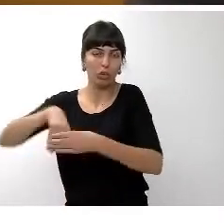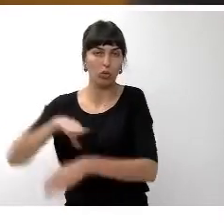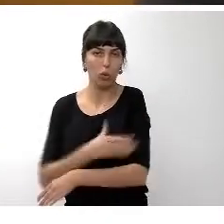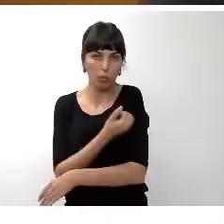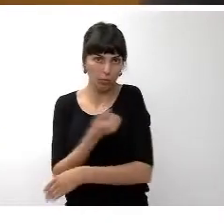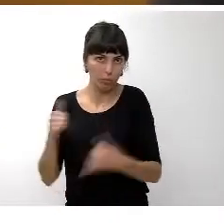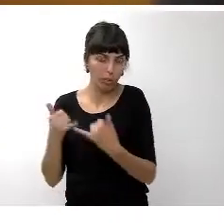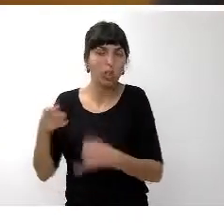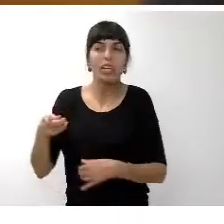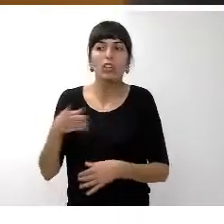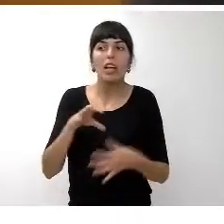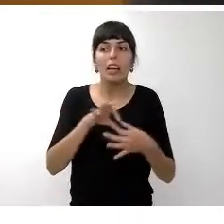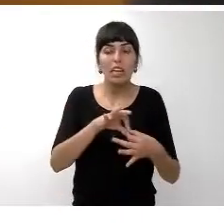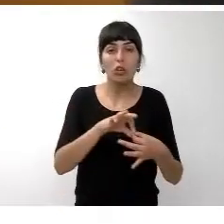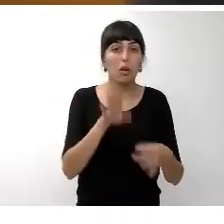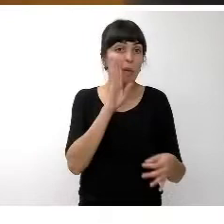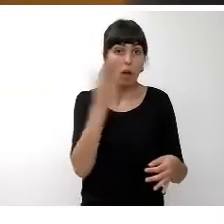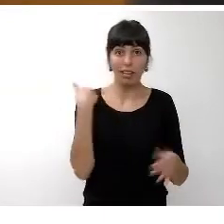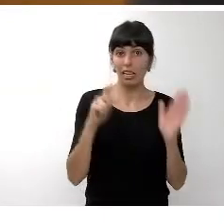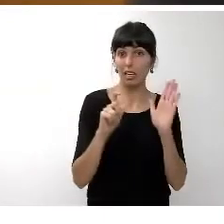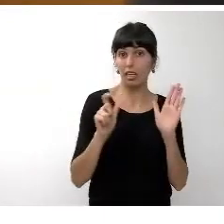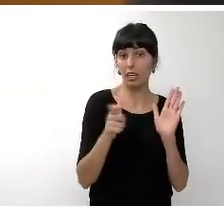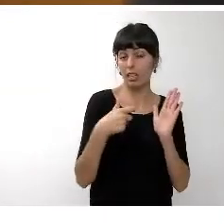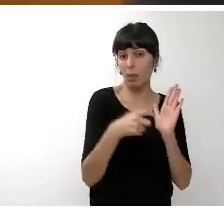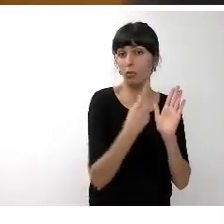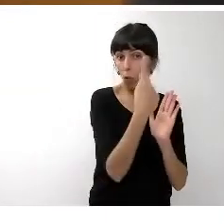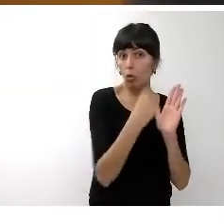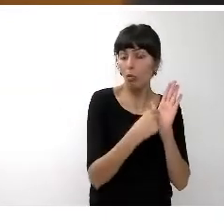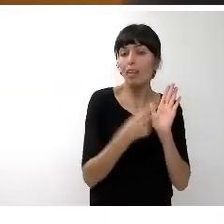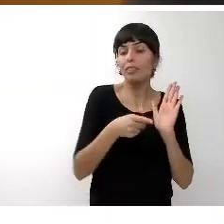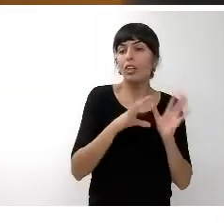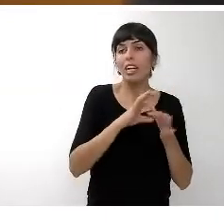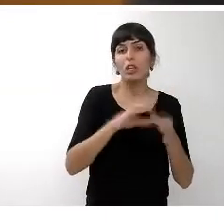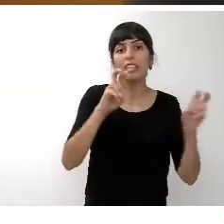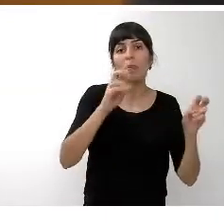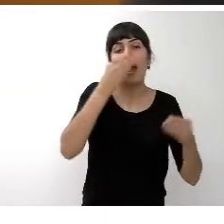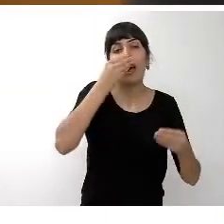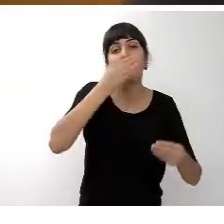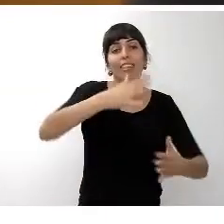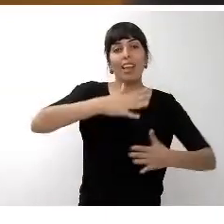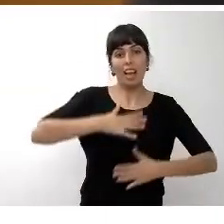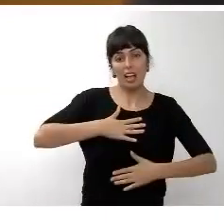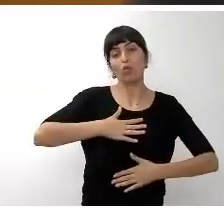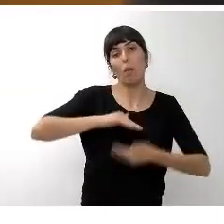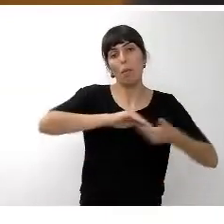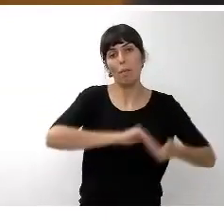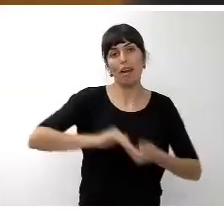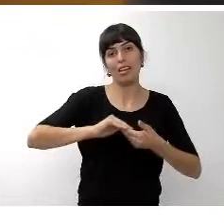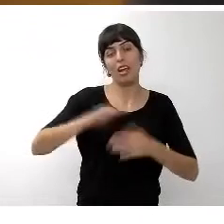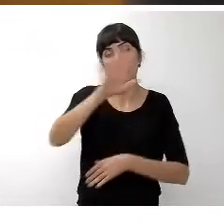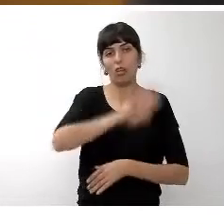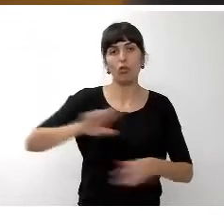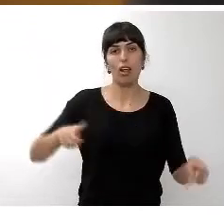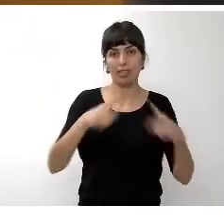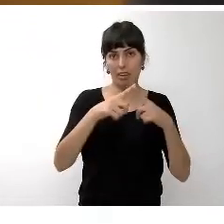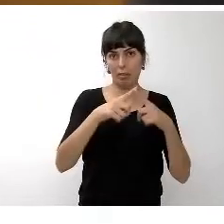al igual que antes mencioné en el 1 y que antes mencioné en el presupuesto de ingreso a la corporación con la transferencia con la delegación de las competencias del parque nacional del Teide de